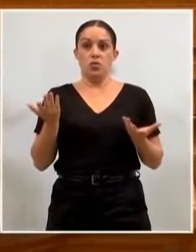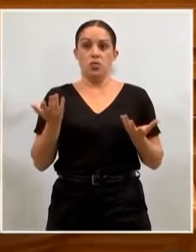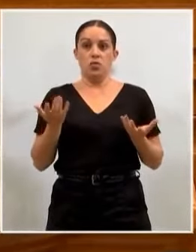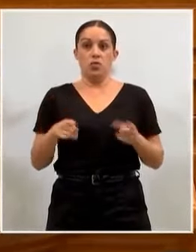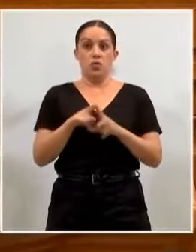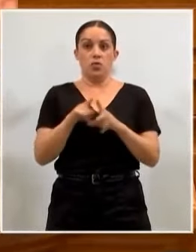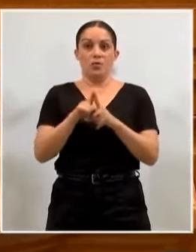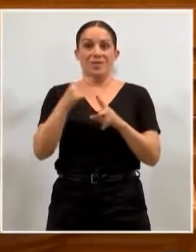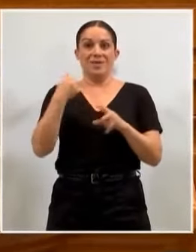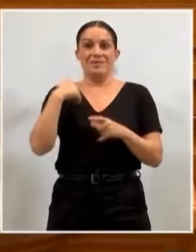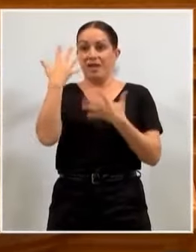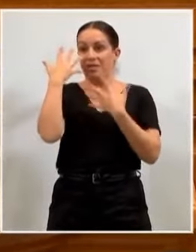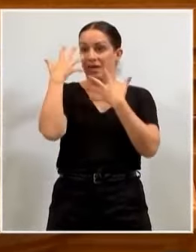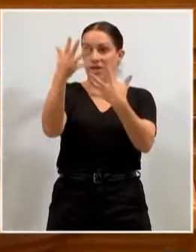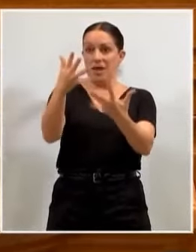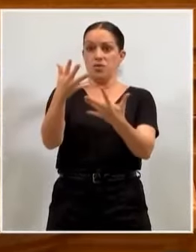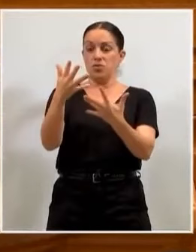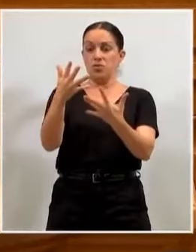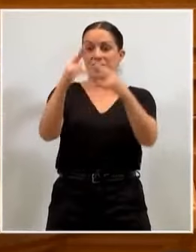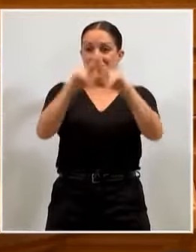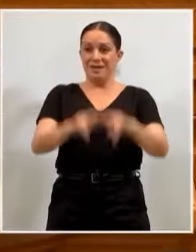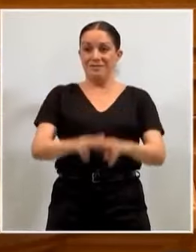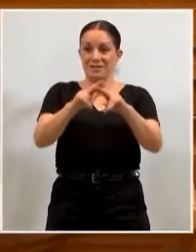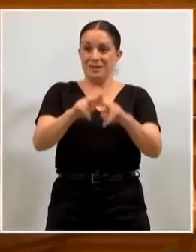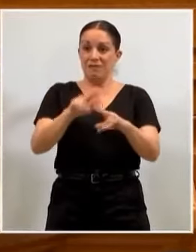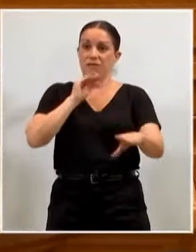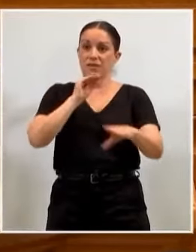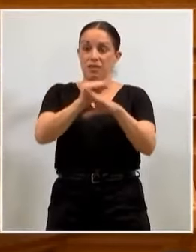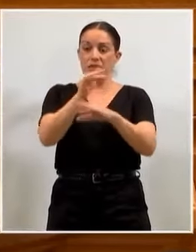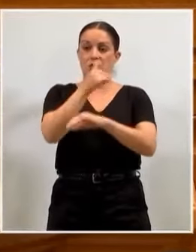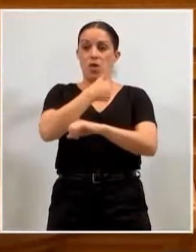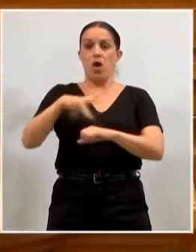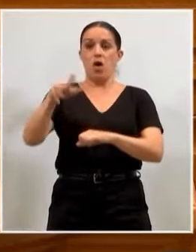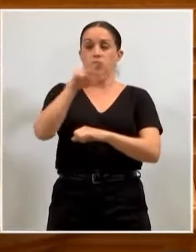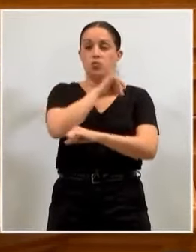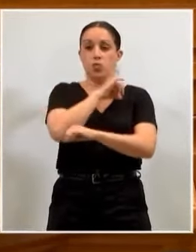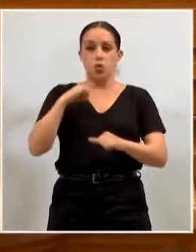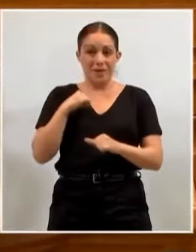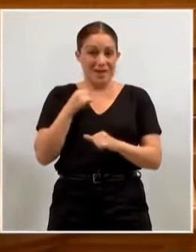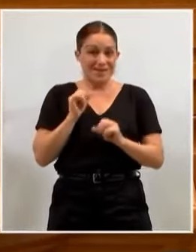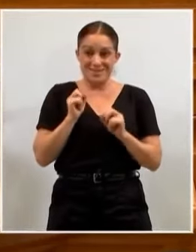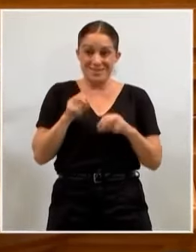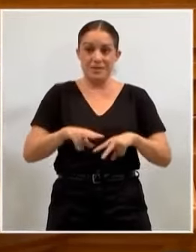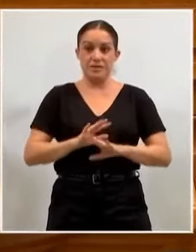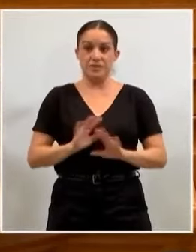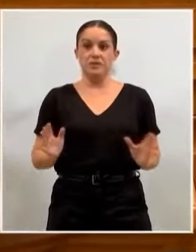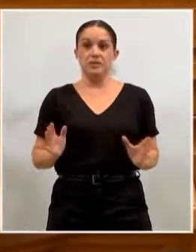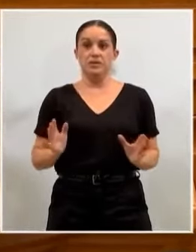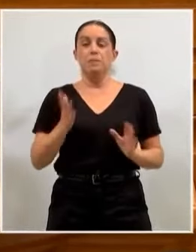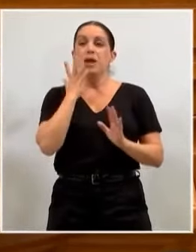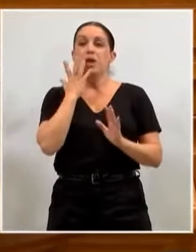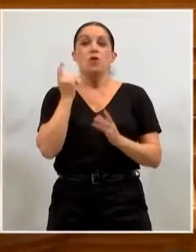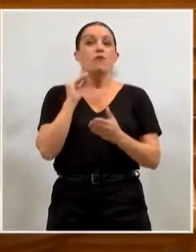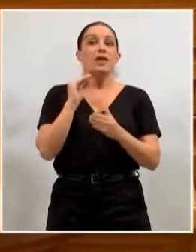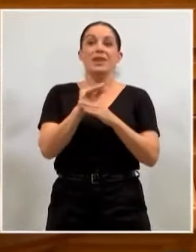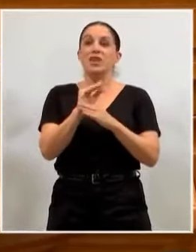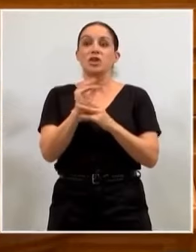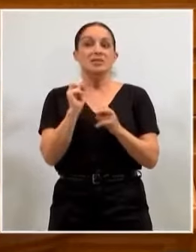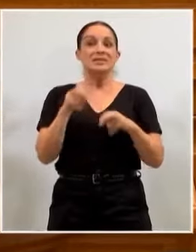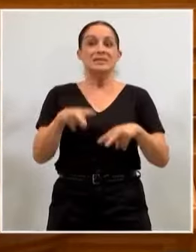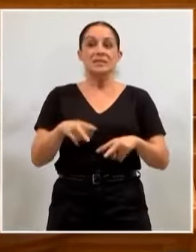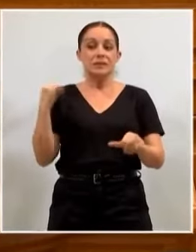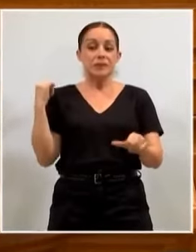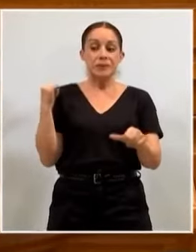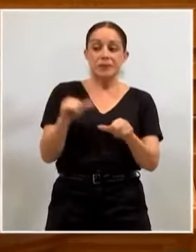autonómica como para que no haya más dinero. Pero fíjense, en el tiempo que llevamos sin financiación, los